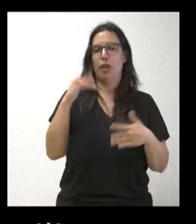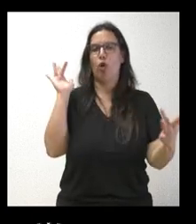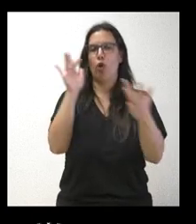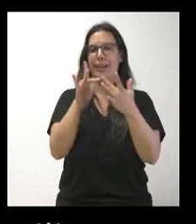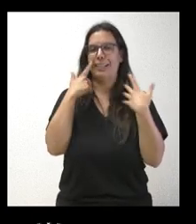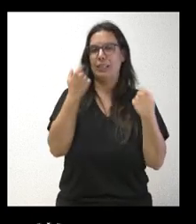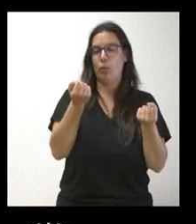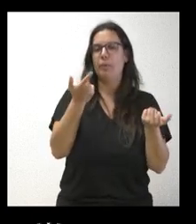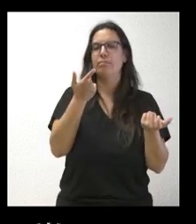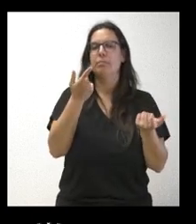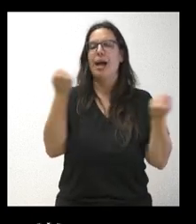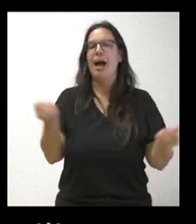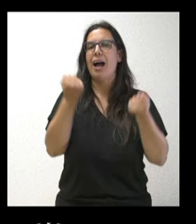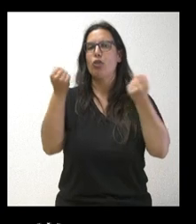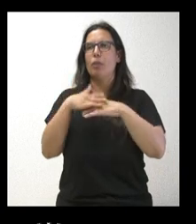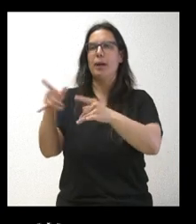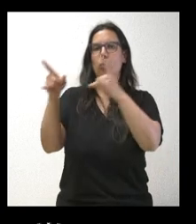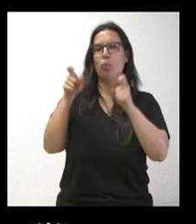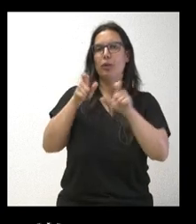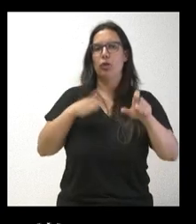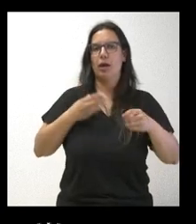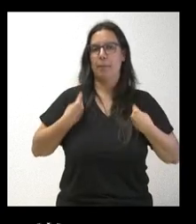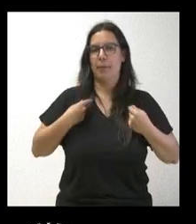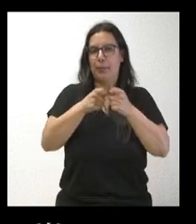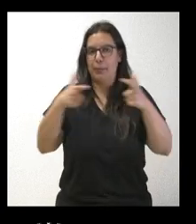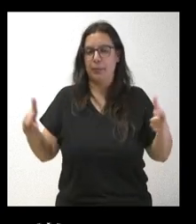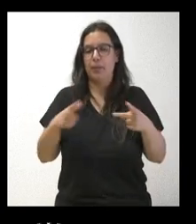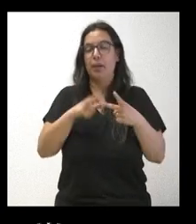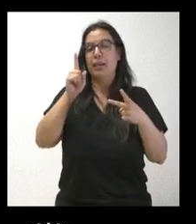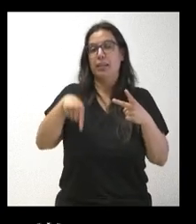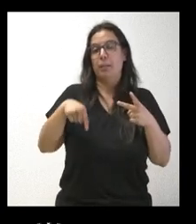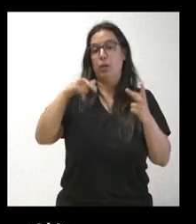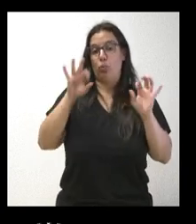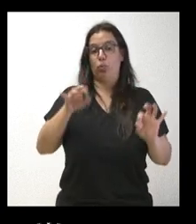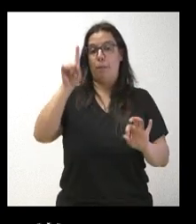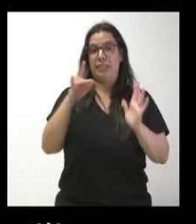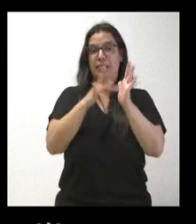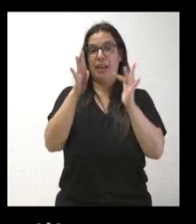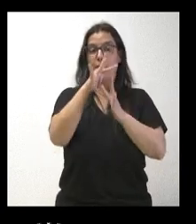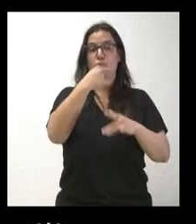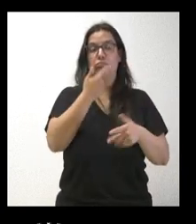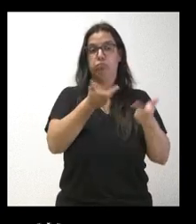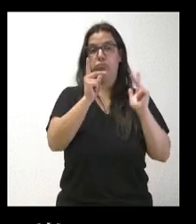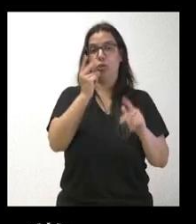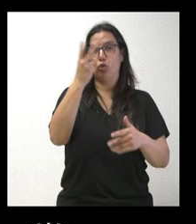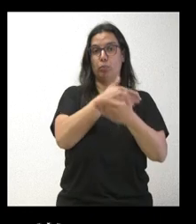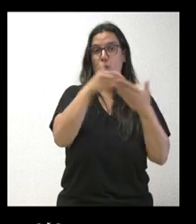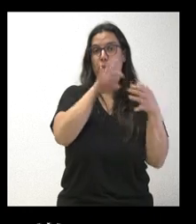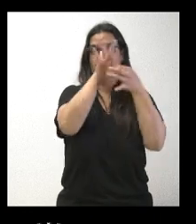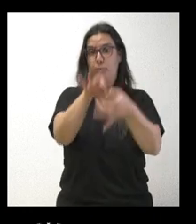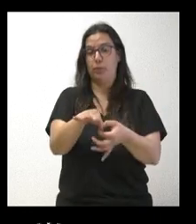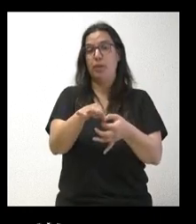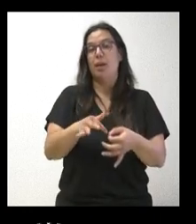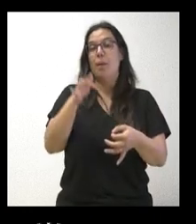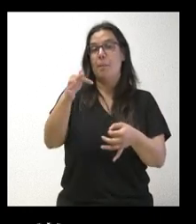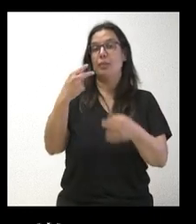tipo de acciones se trata de asentar la población en la provincia? por otro lado, dado que estamos en abril y acaban de liberar esos 2 millones correspondientes más los